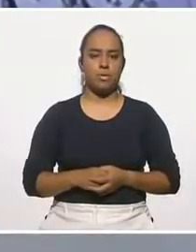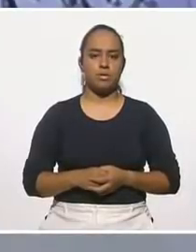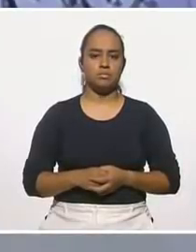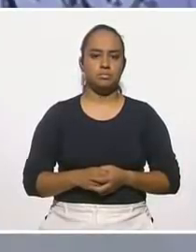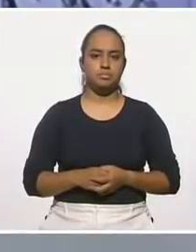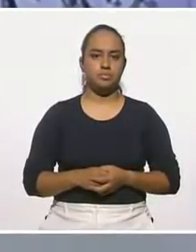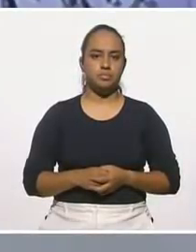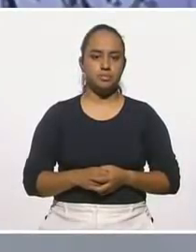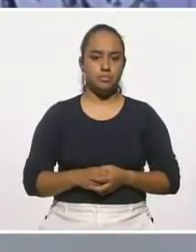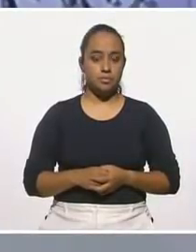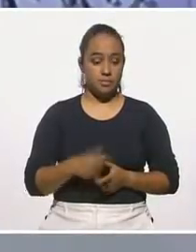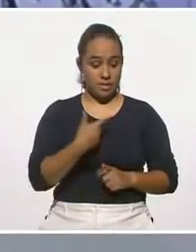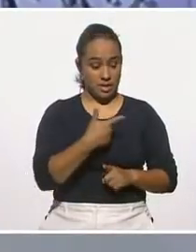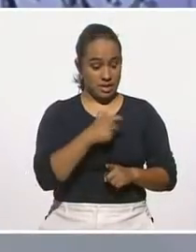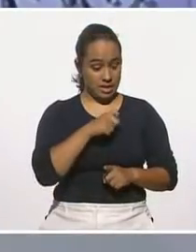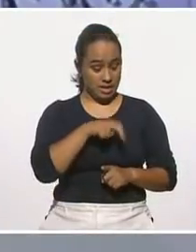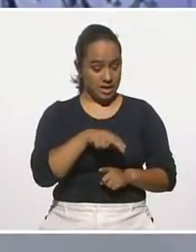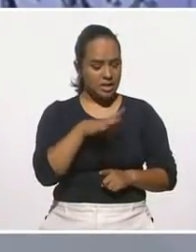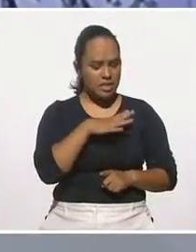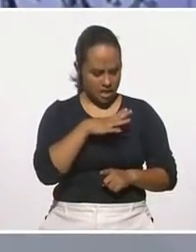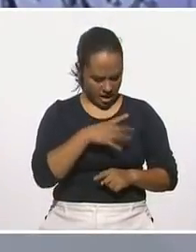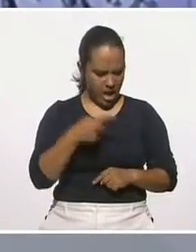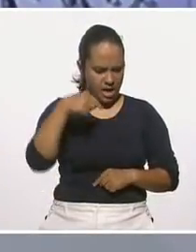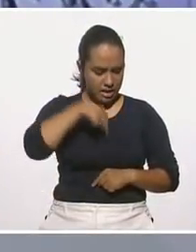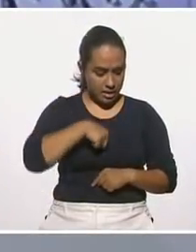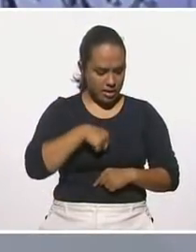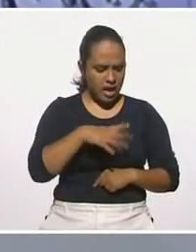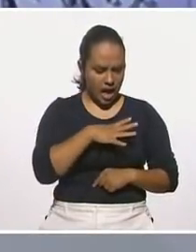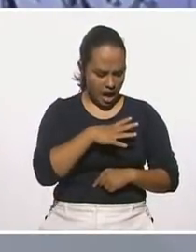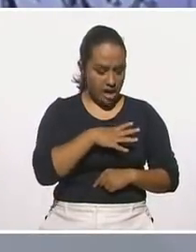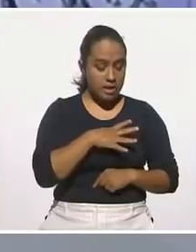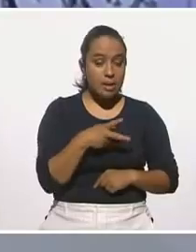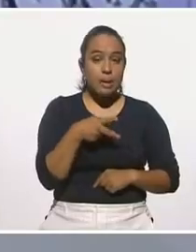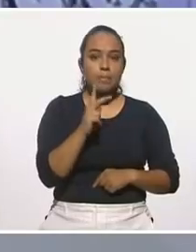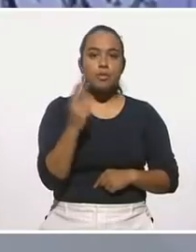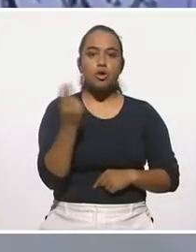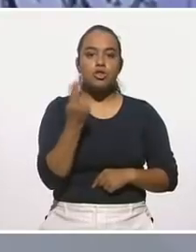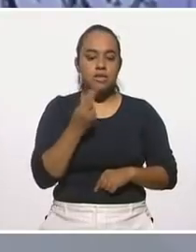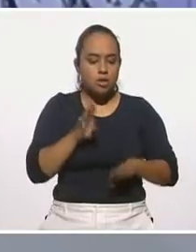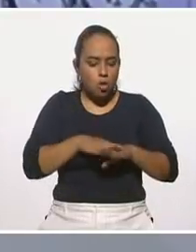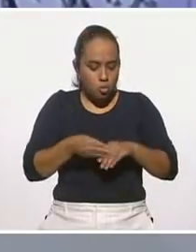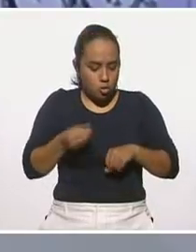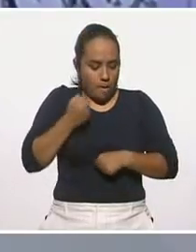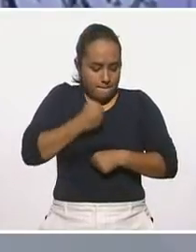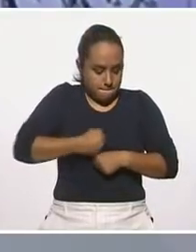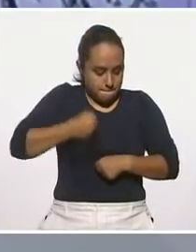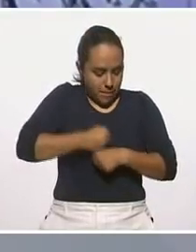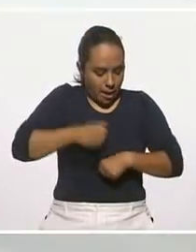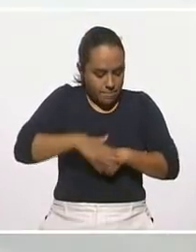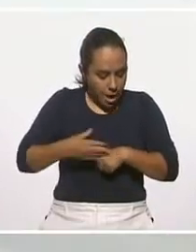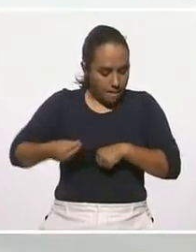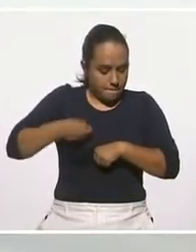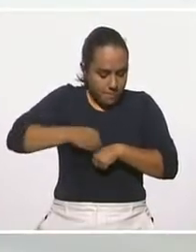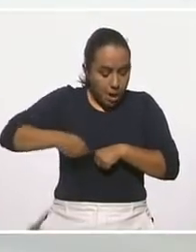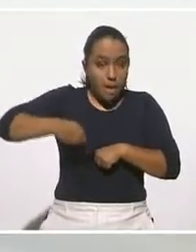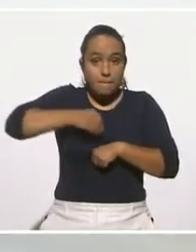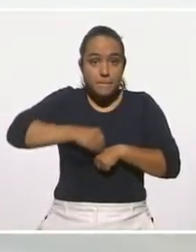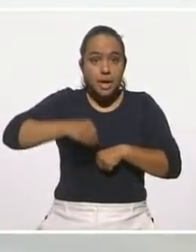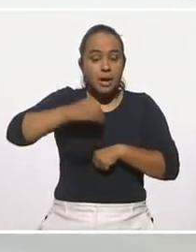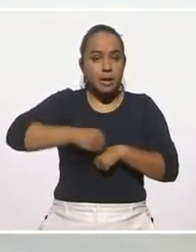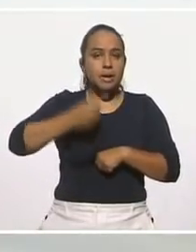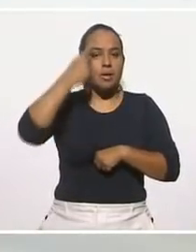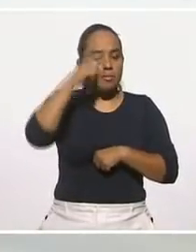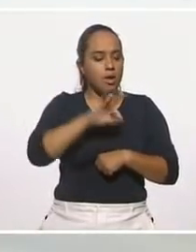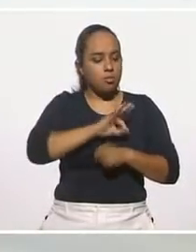Todo gen está ahí en potencia, pero se necesita de la cultura, del contexto y que también no todos somos